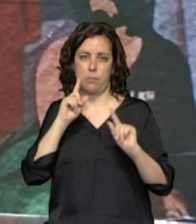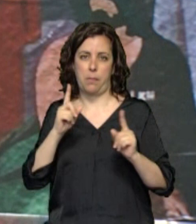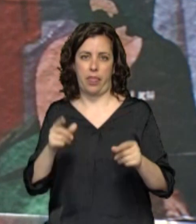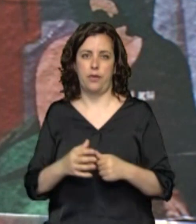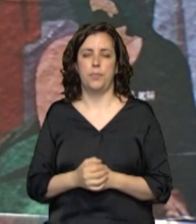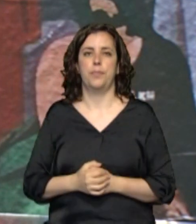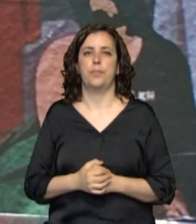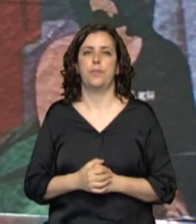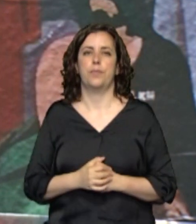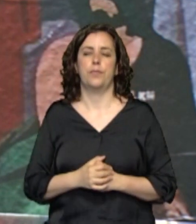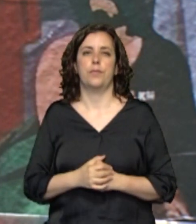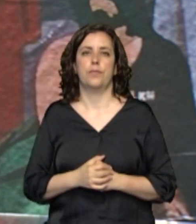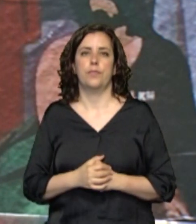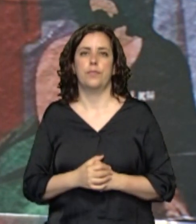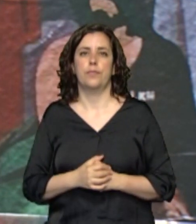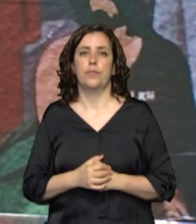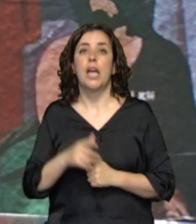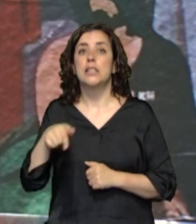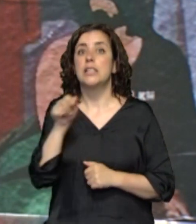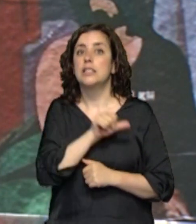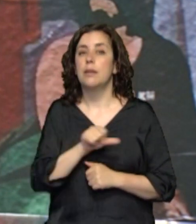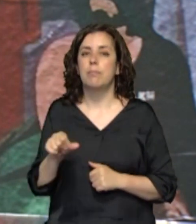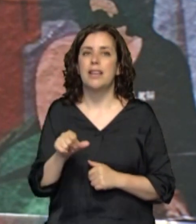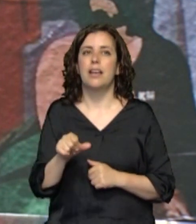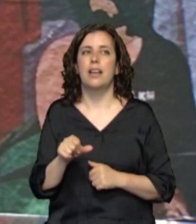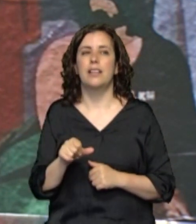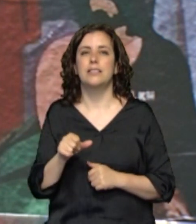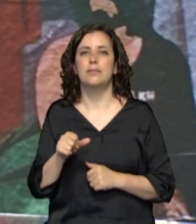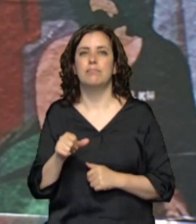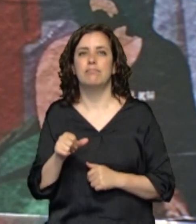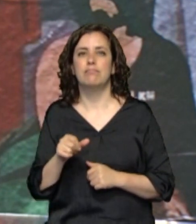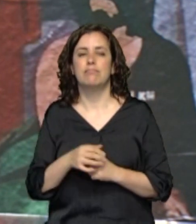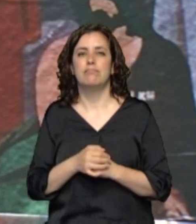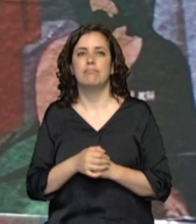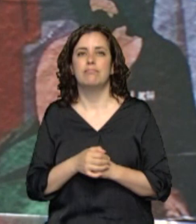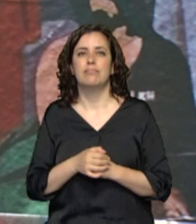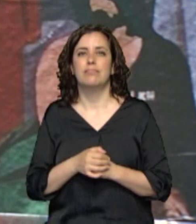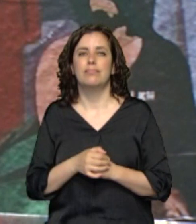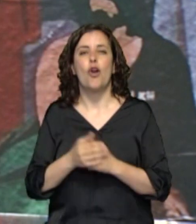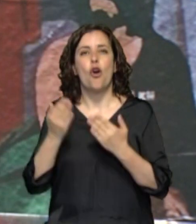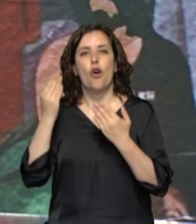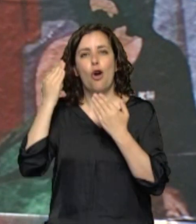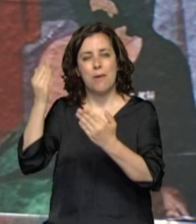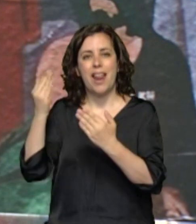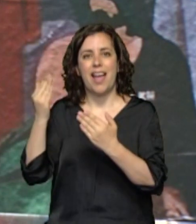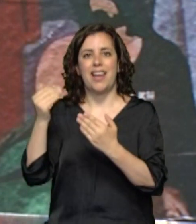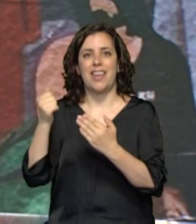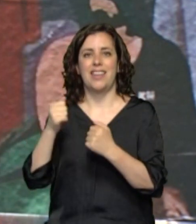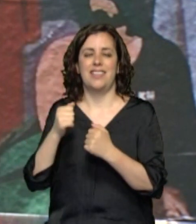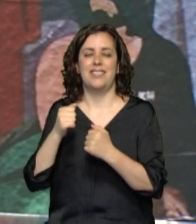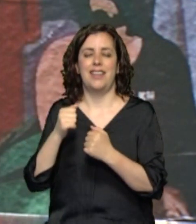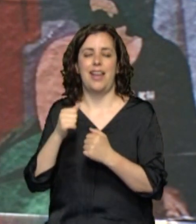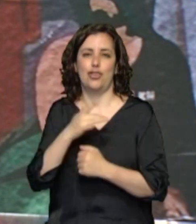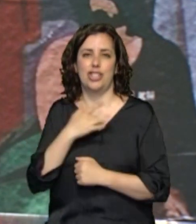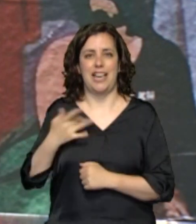Y otro apunte antes de los deportes, porque esta semana se salía de su temática habitual de Osasuna para rendir homenaje a los sanitarios. El artista LKN salió de su